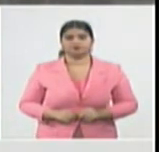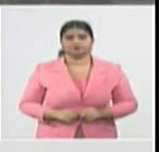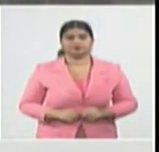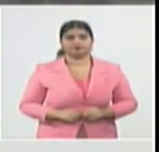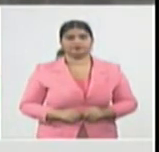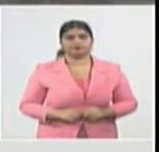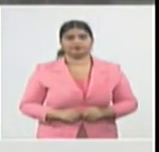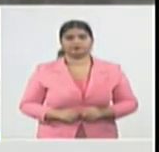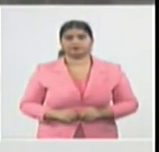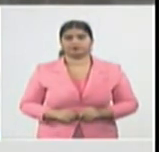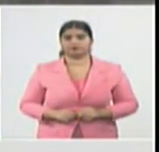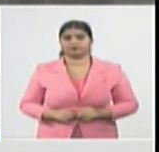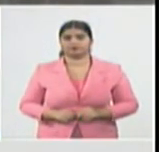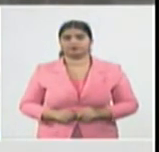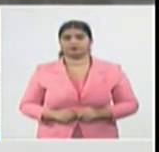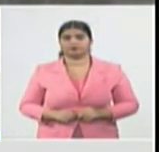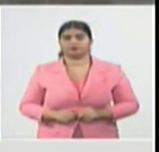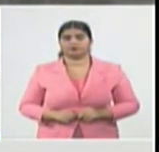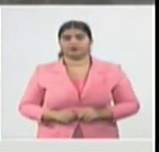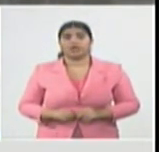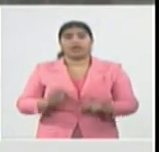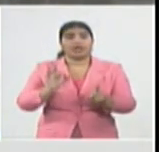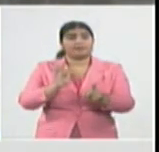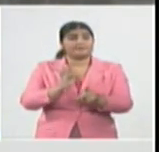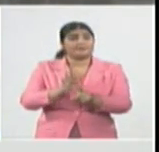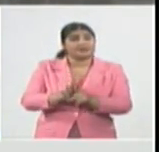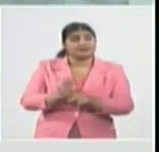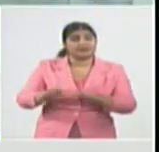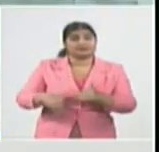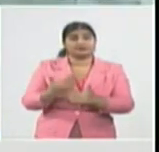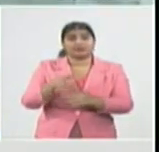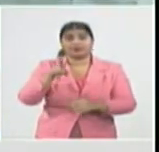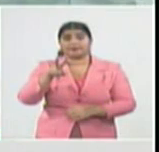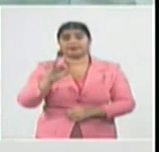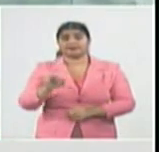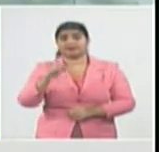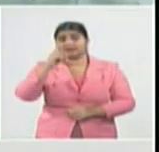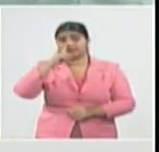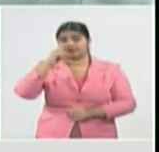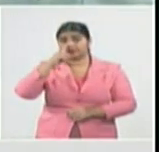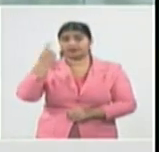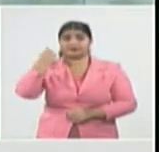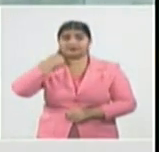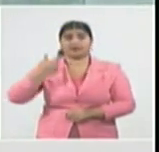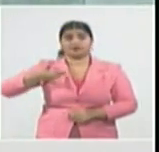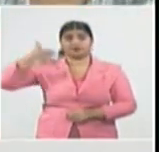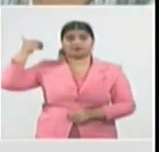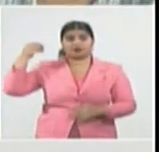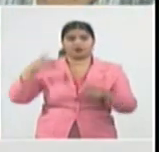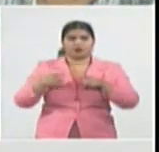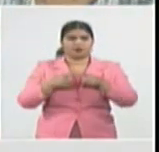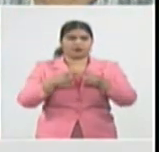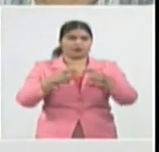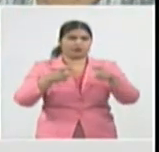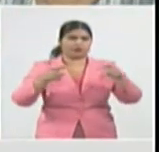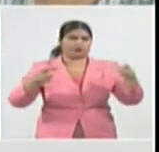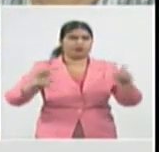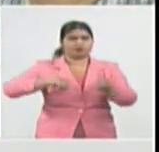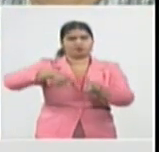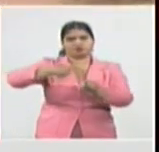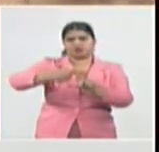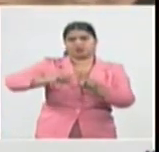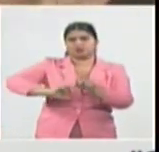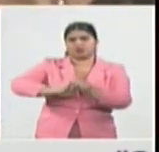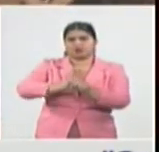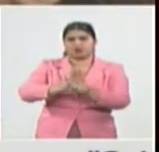nuevo a trabajar el 27 de noviembre realmente del año pasado también con solo 38 años conoce bien la responsabilidad que le asiste